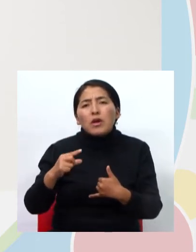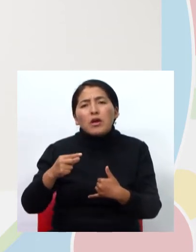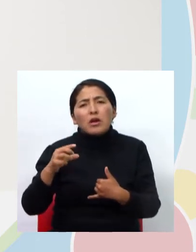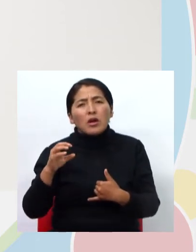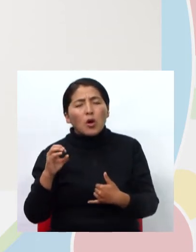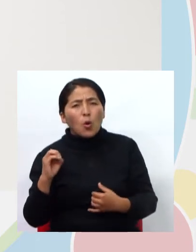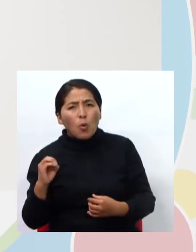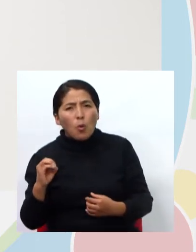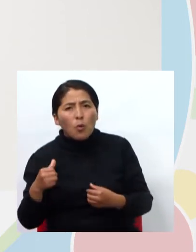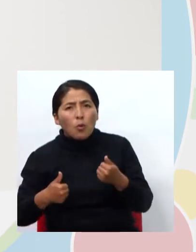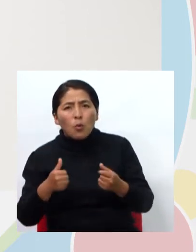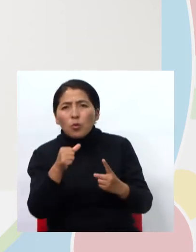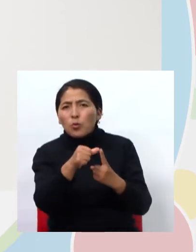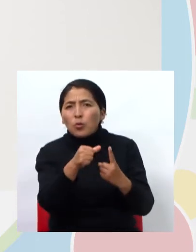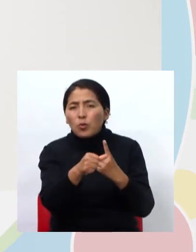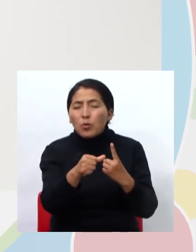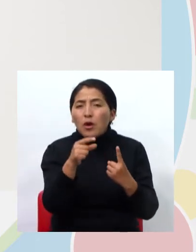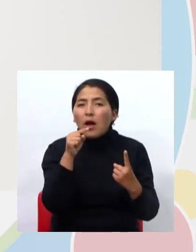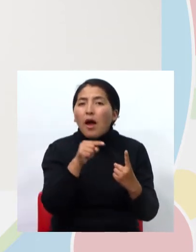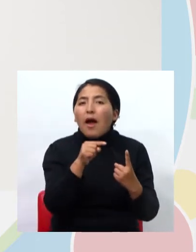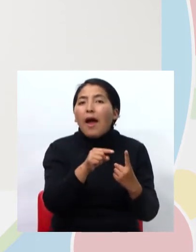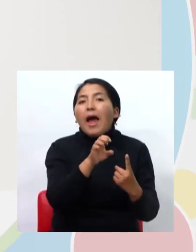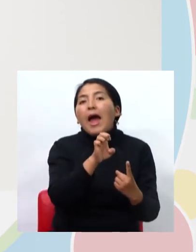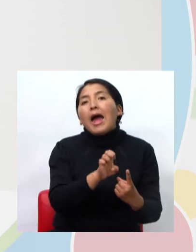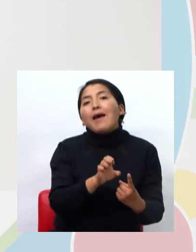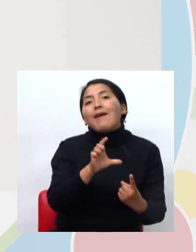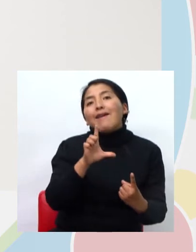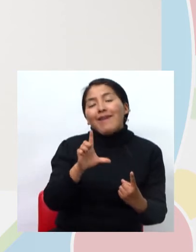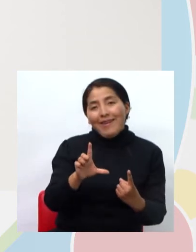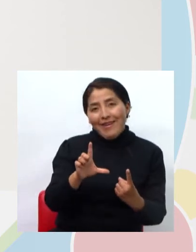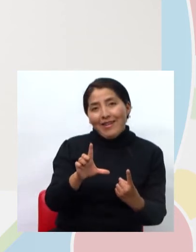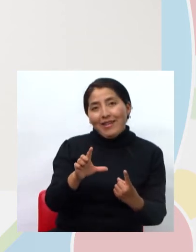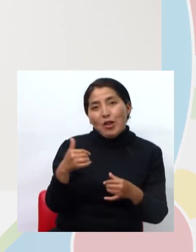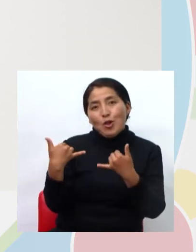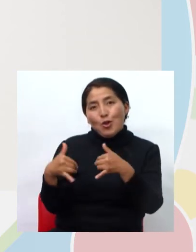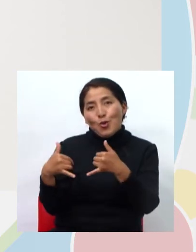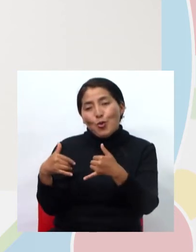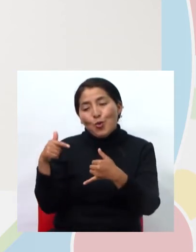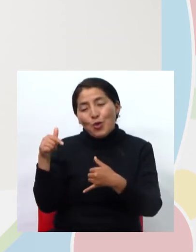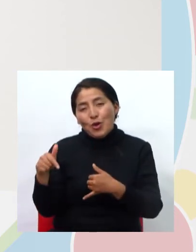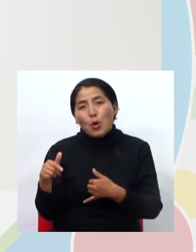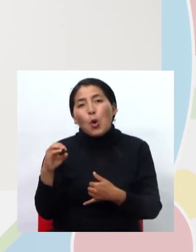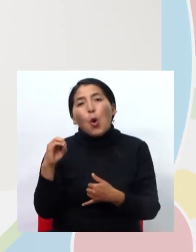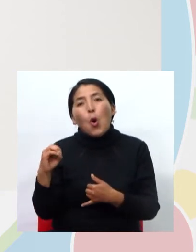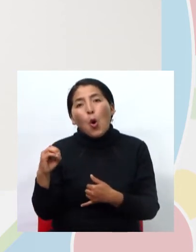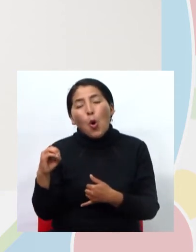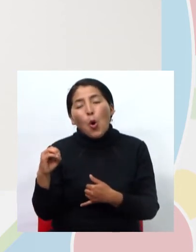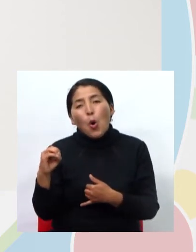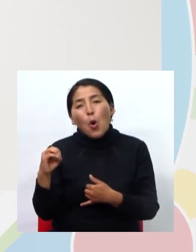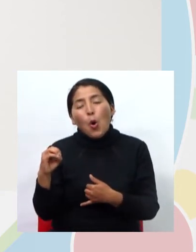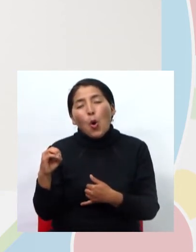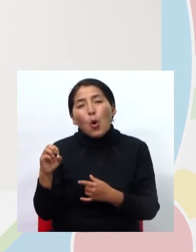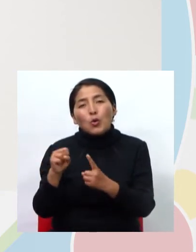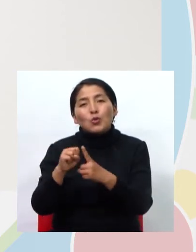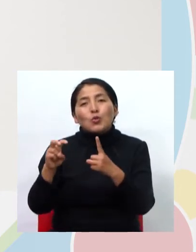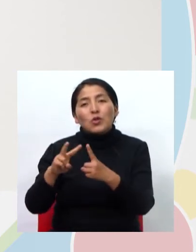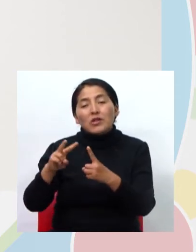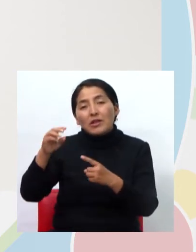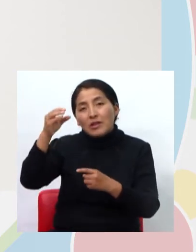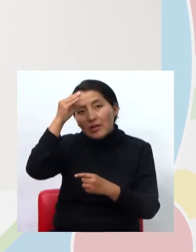Ah, correcto, el, lo podríamos definir el juego, en la siguiente